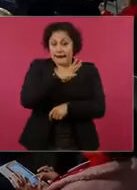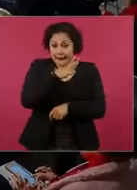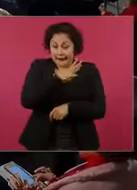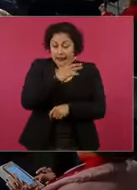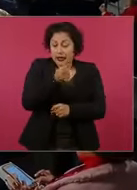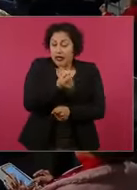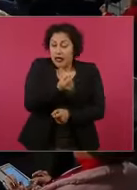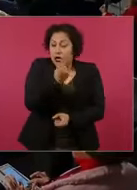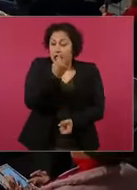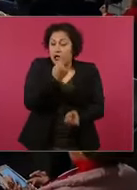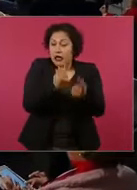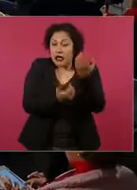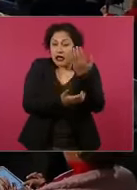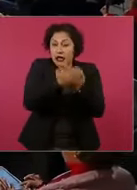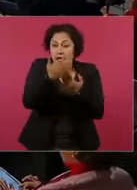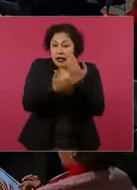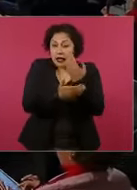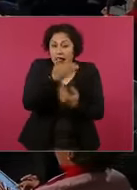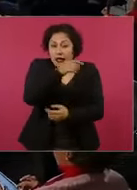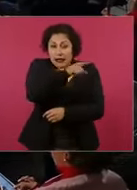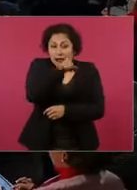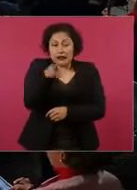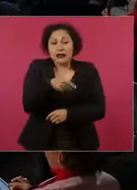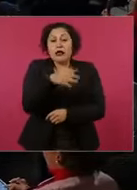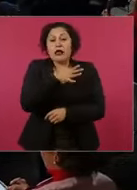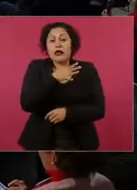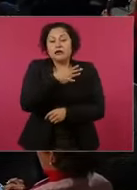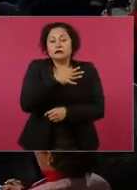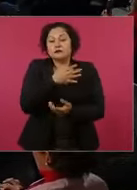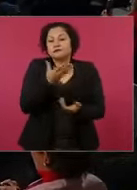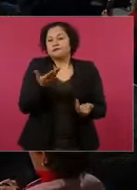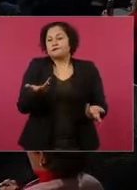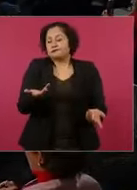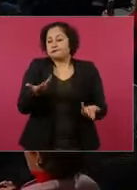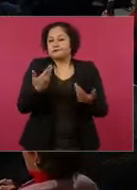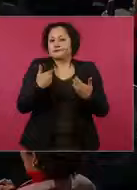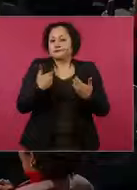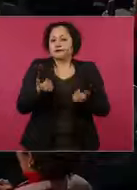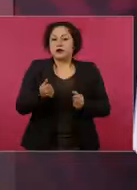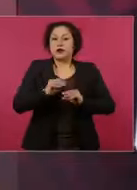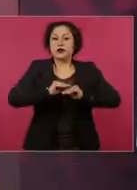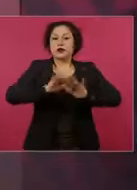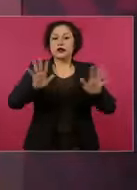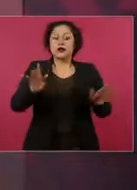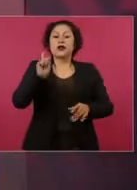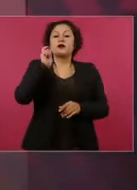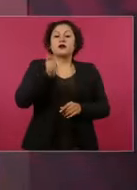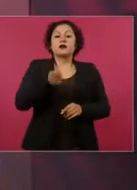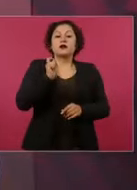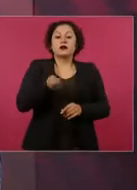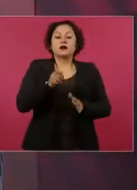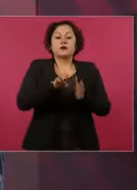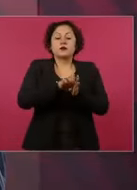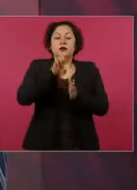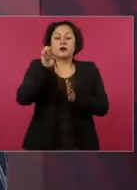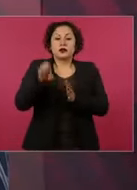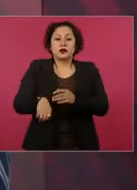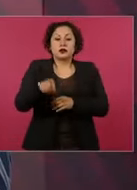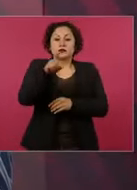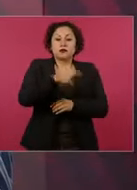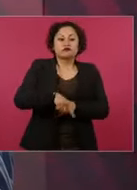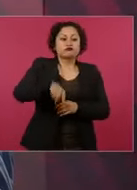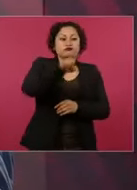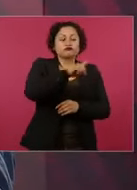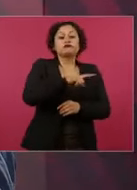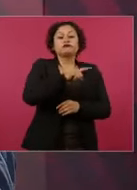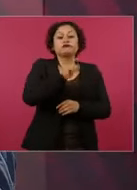servicios para sus hijos, sobre todo lo educativo,